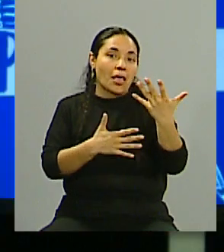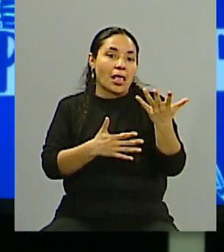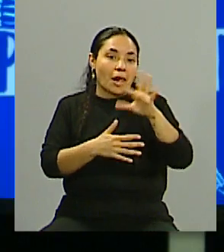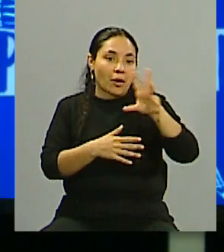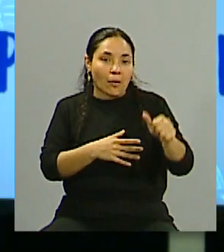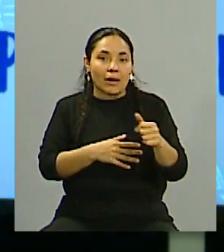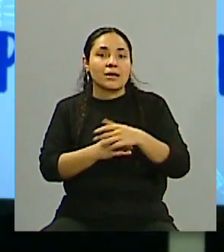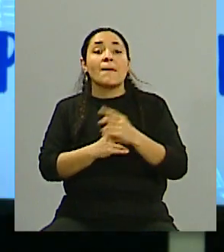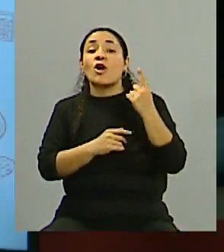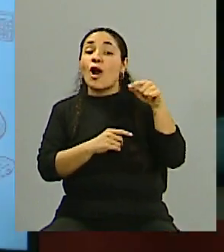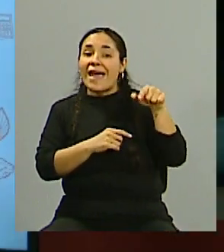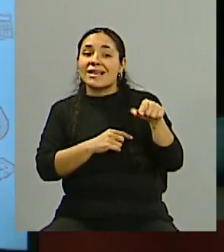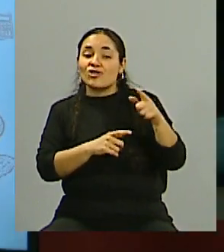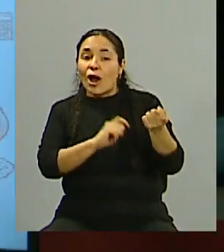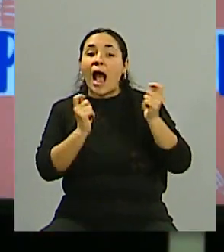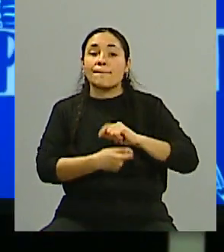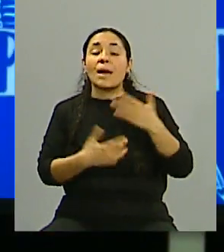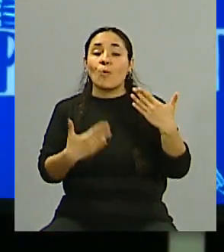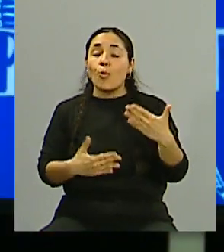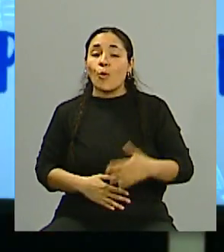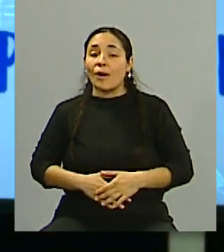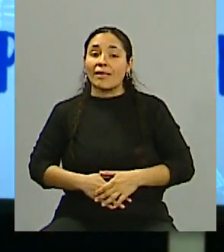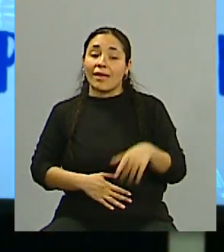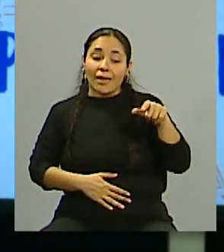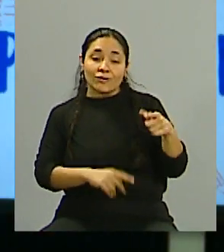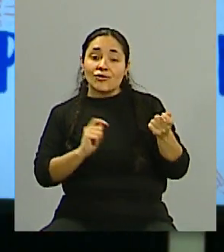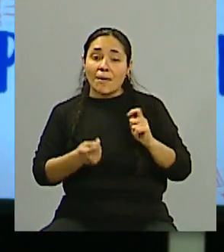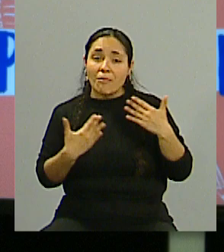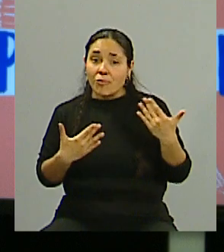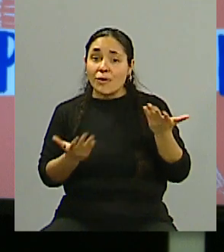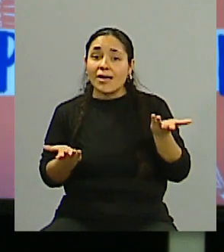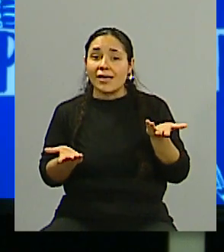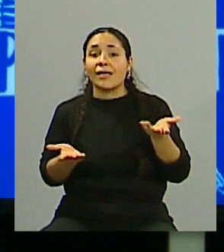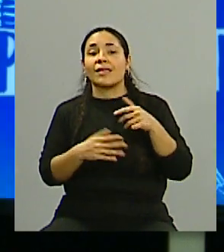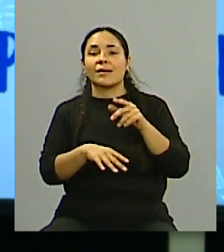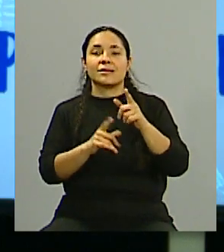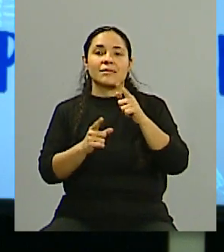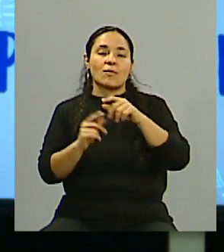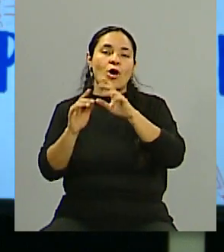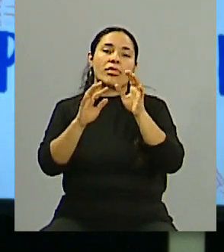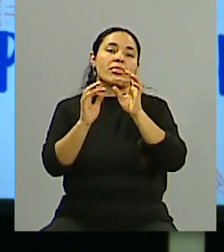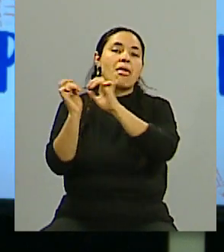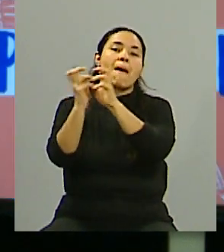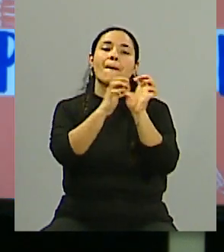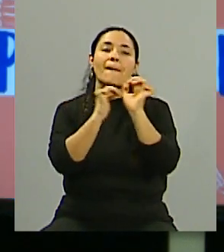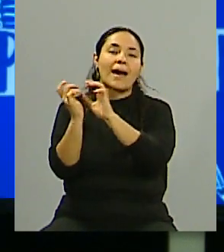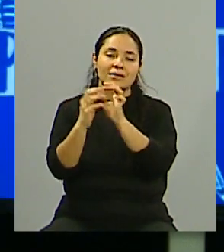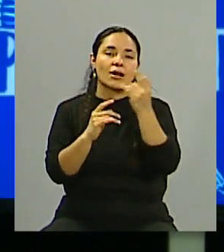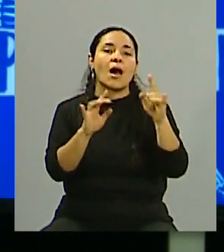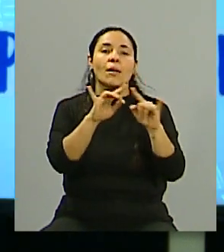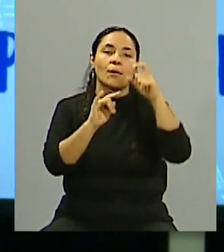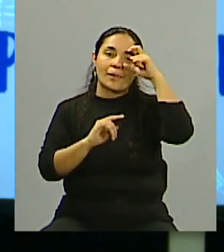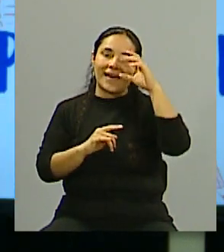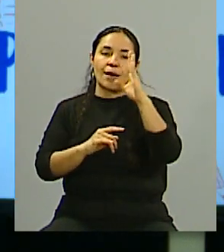Pero todo eso lo podés cambiar. Claro, ahí Inclusive hasta ahora, previo a esto, la gran discusión era en la web 2, ahora viene la web 3, que es todo otro